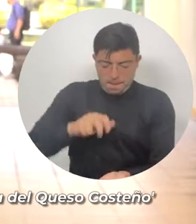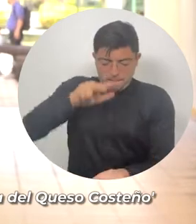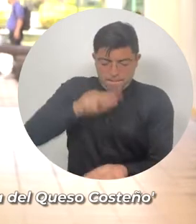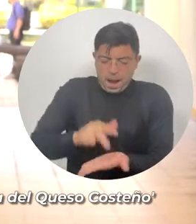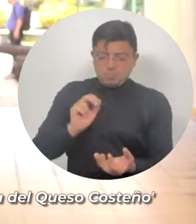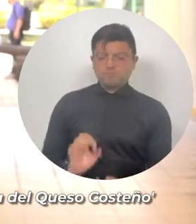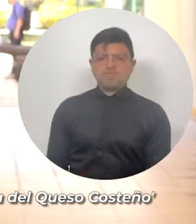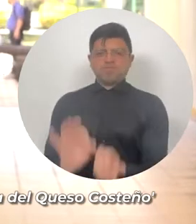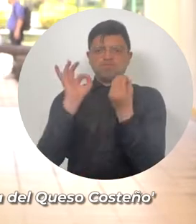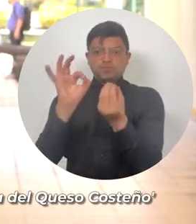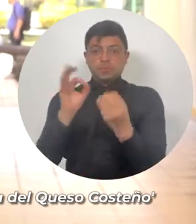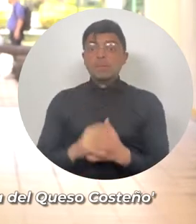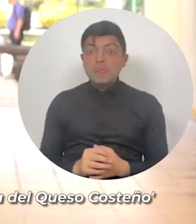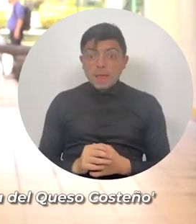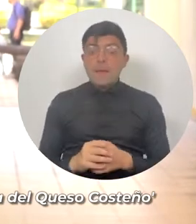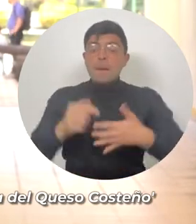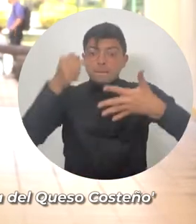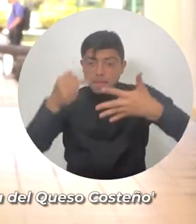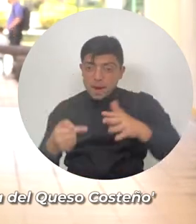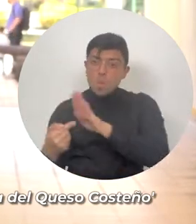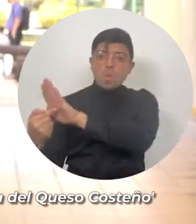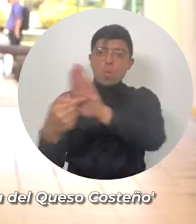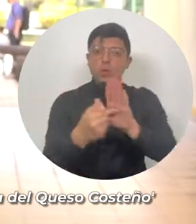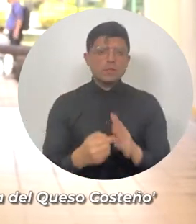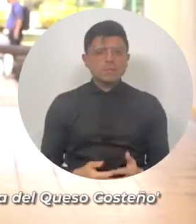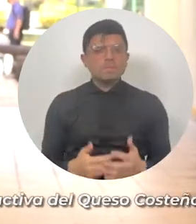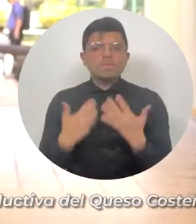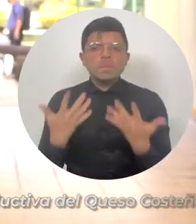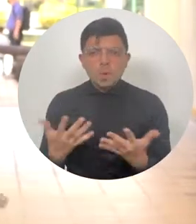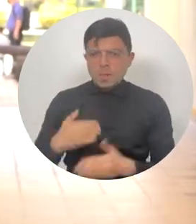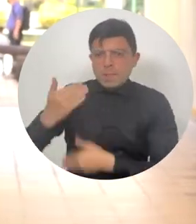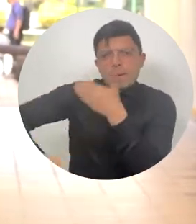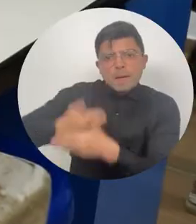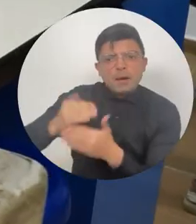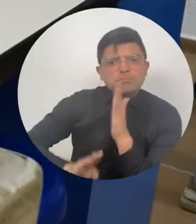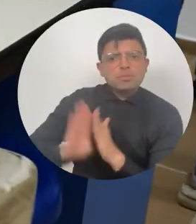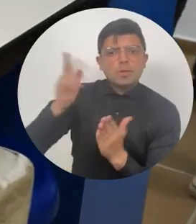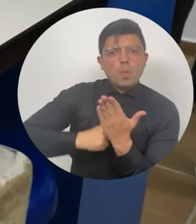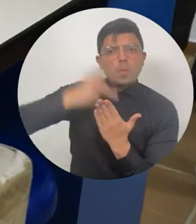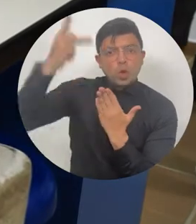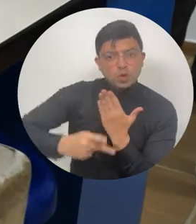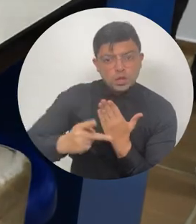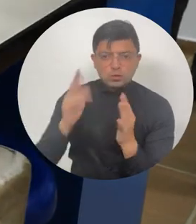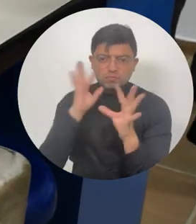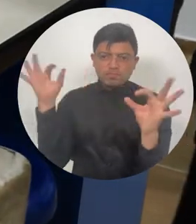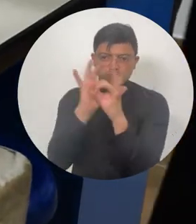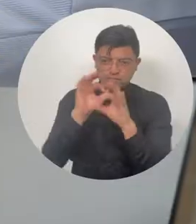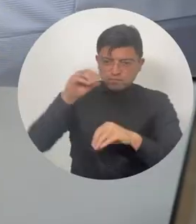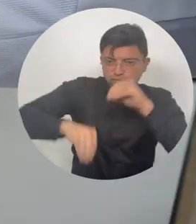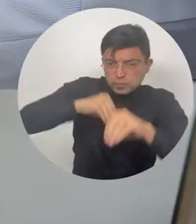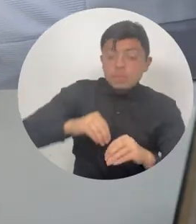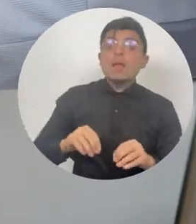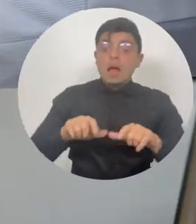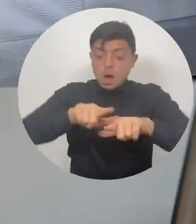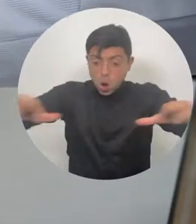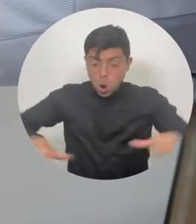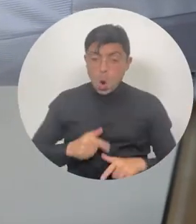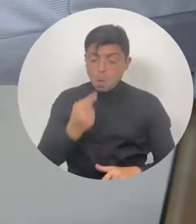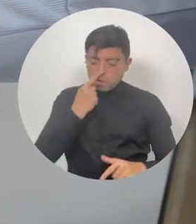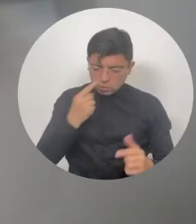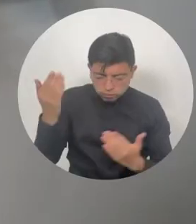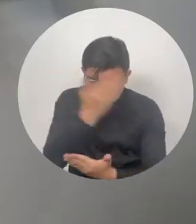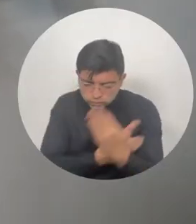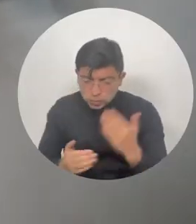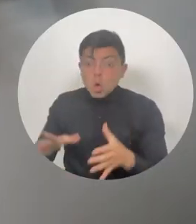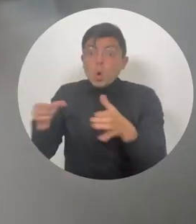refleje todos esos aspectos a través del desarrollo de proyectos de investigación, en el cual hay un laboratorio para el grupo de investigación,